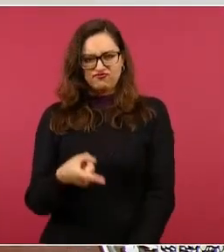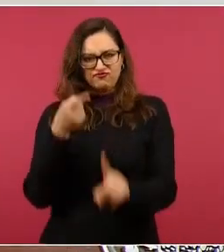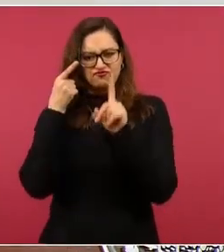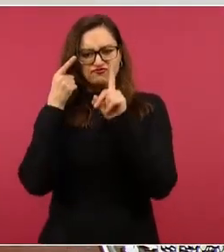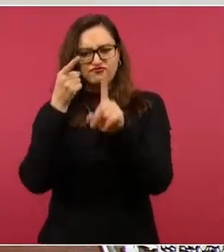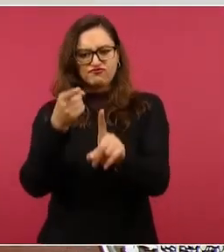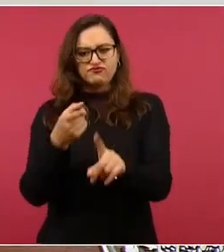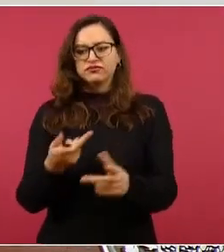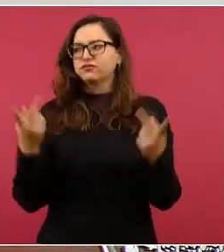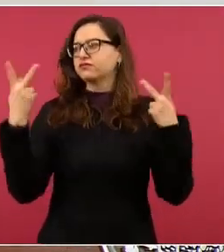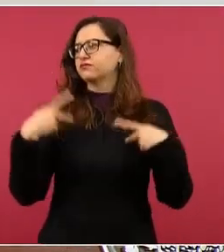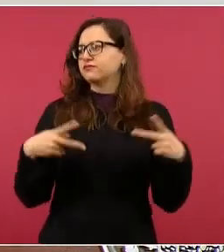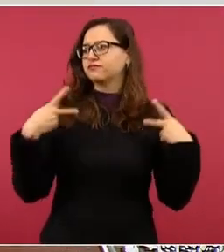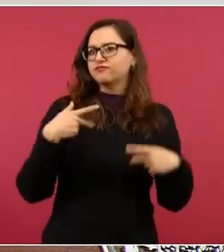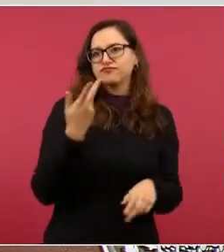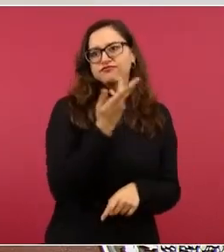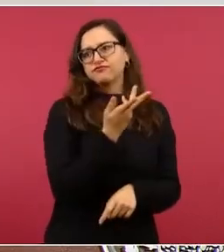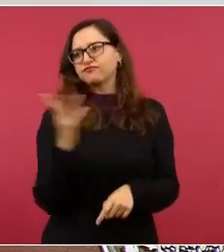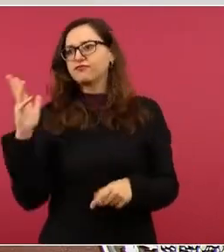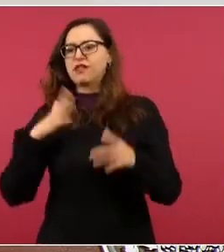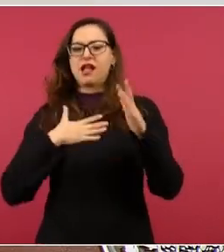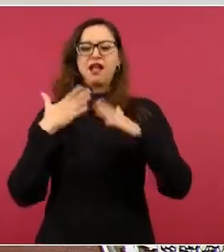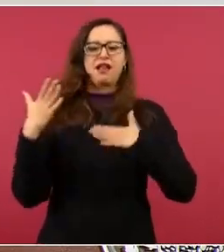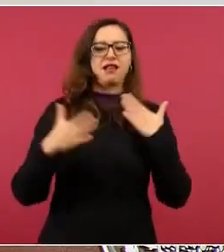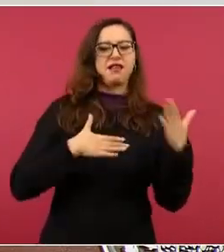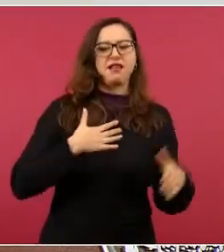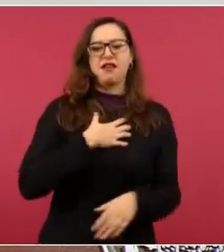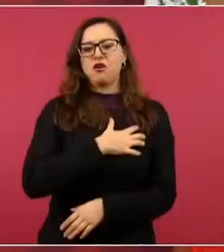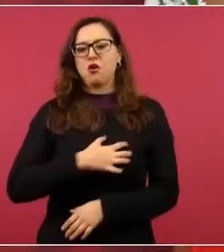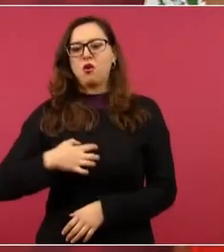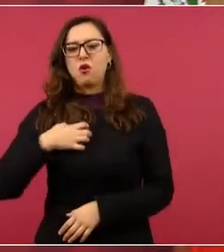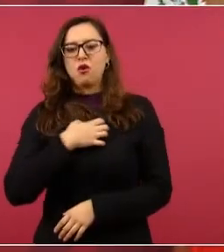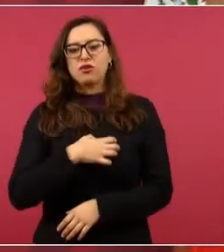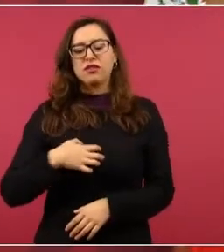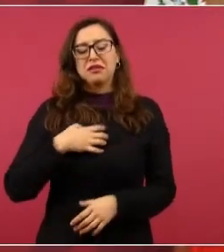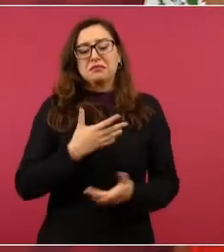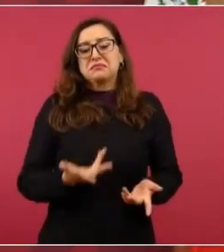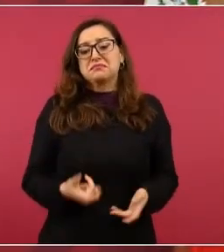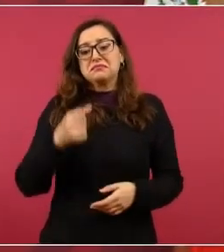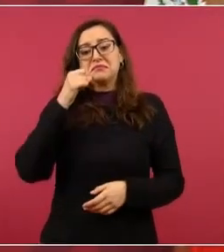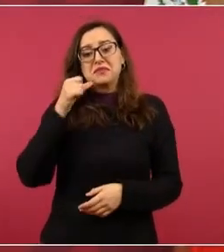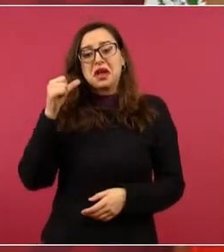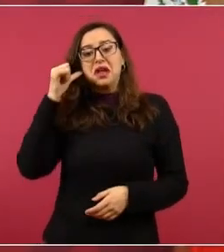alegres? Ya vimos la encuesta de ayer,